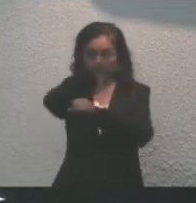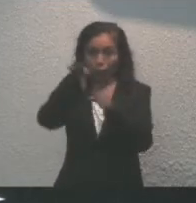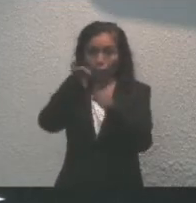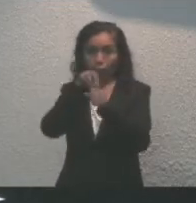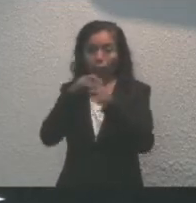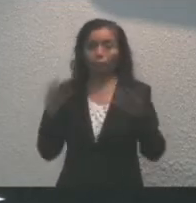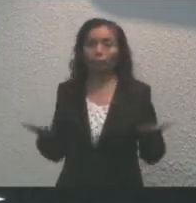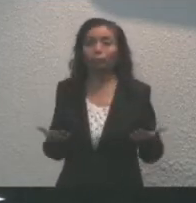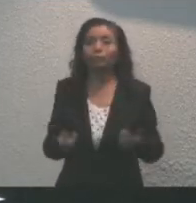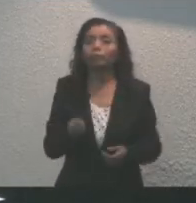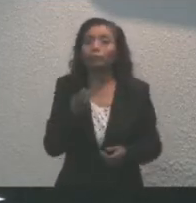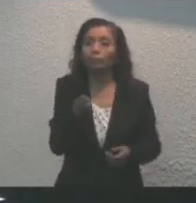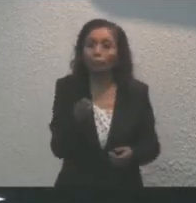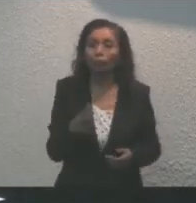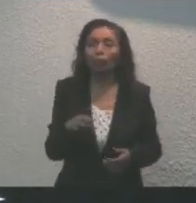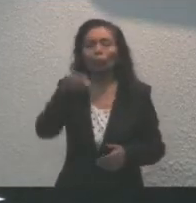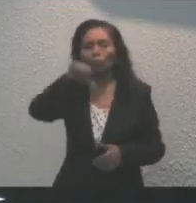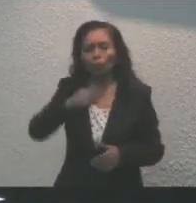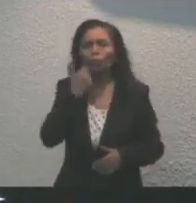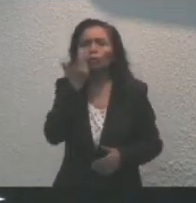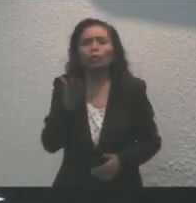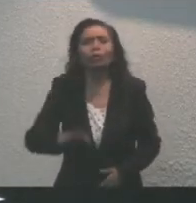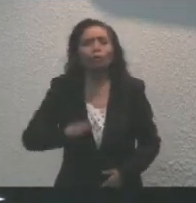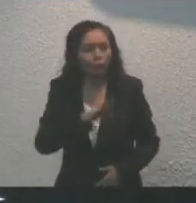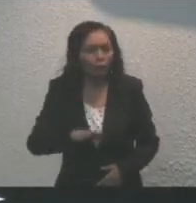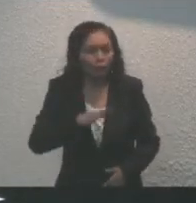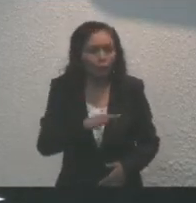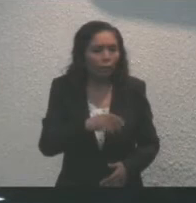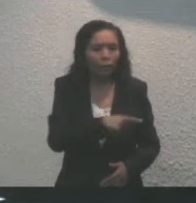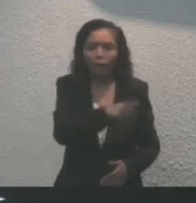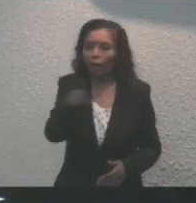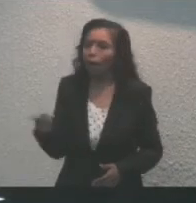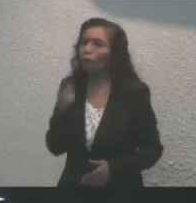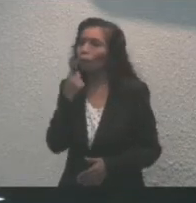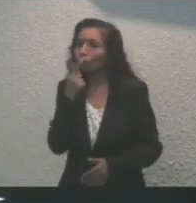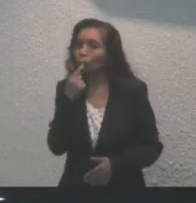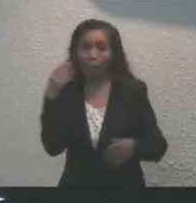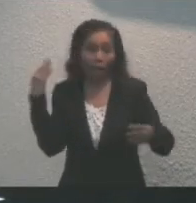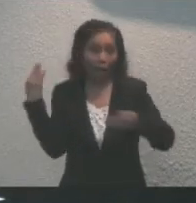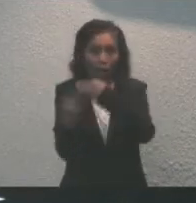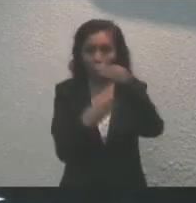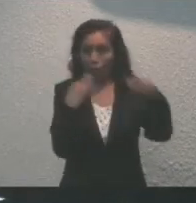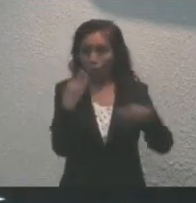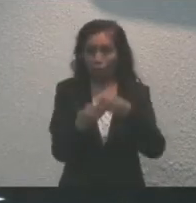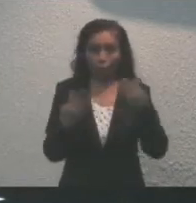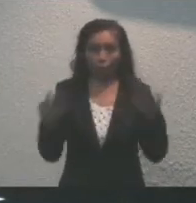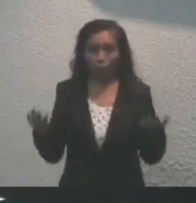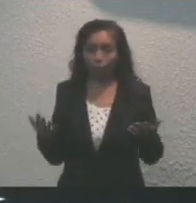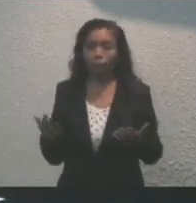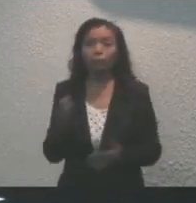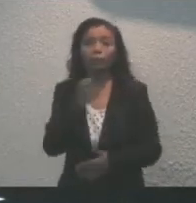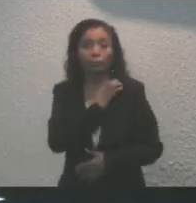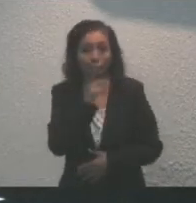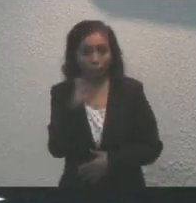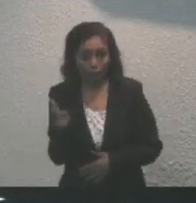Y en ese sentido, hoy quiero felicitar a todas y a todos los policías de Quintana Roo. En especial,